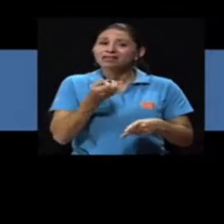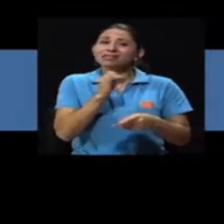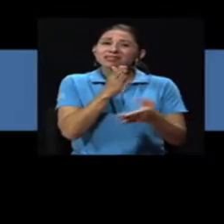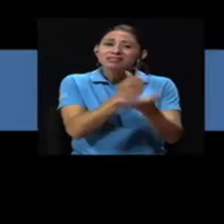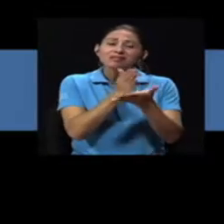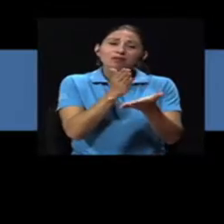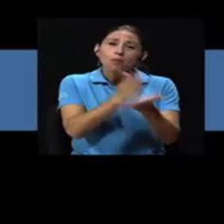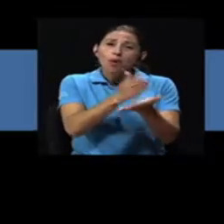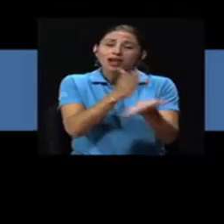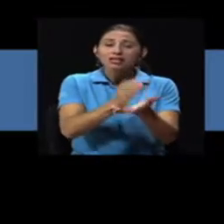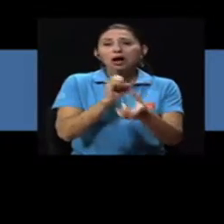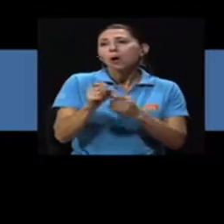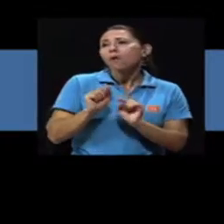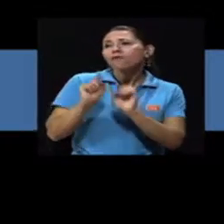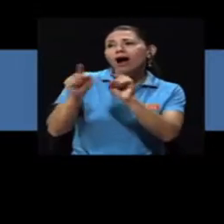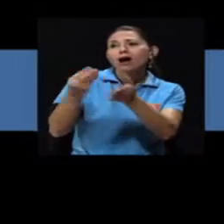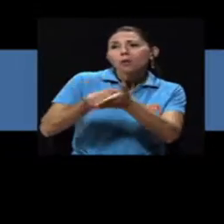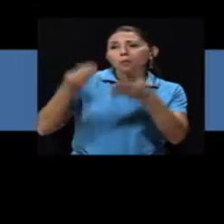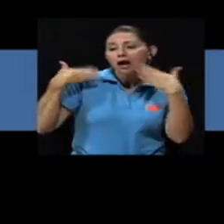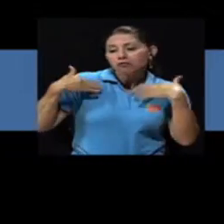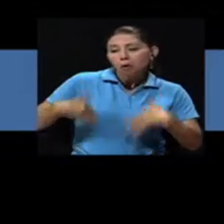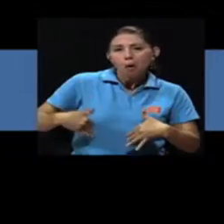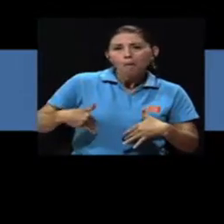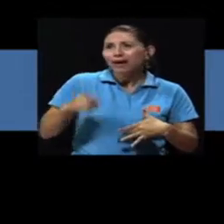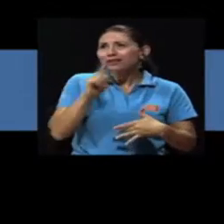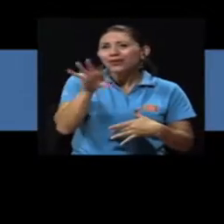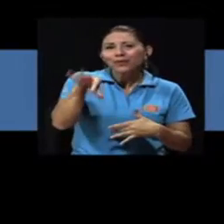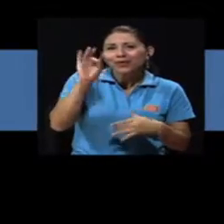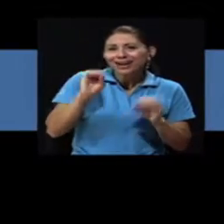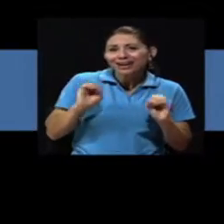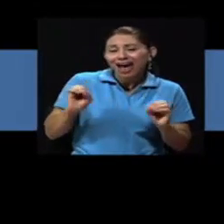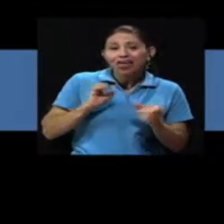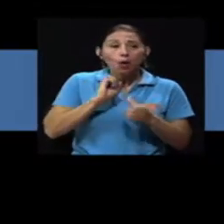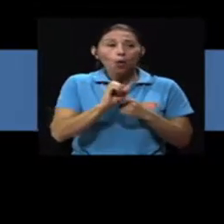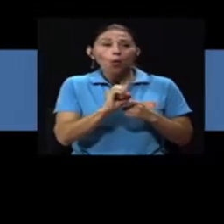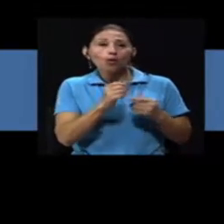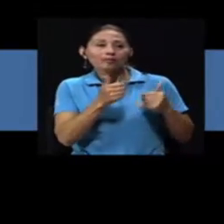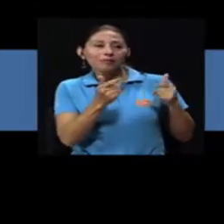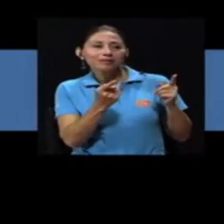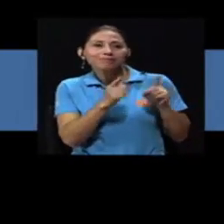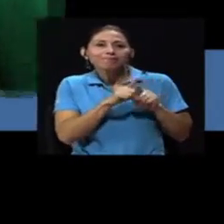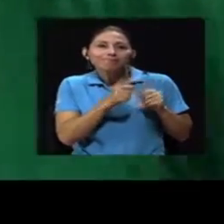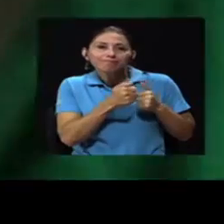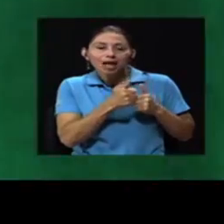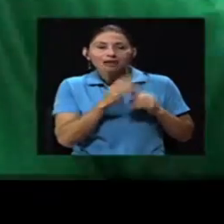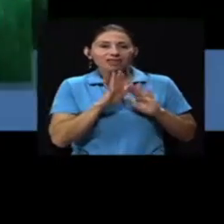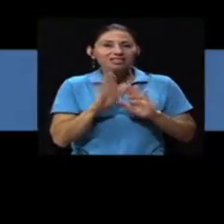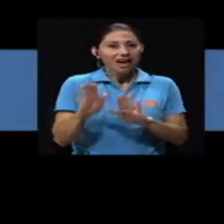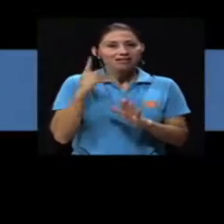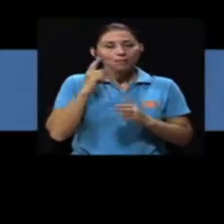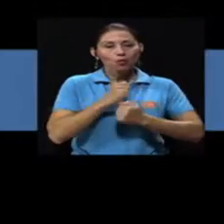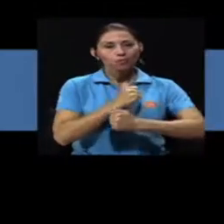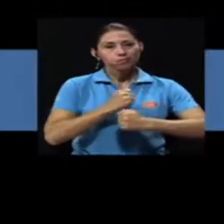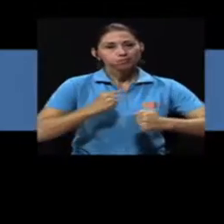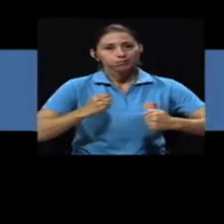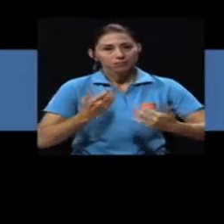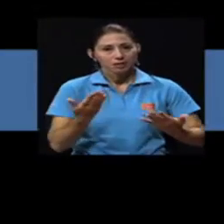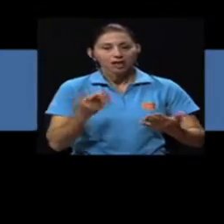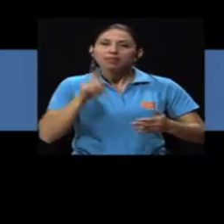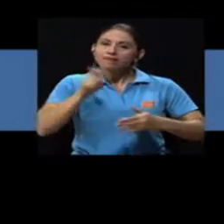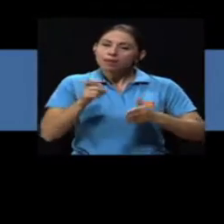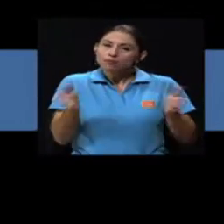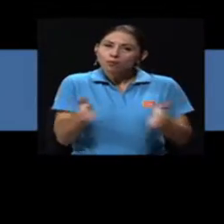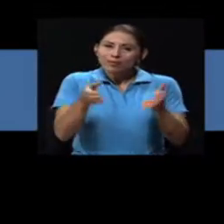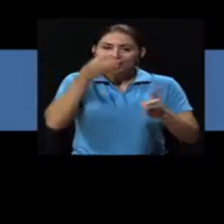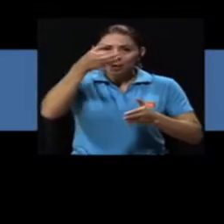molestan o cuando van a alguna tienda y no encuentran ropa o cuando alguna pareja los rechaza porque tienen sobrepeso, ¿verdad? Bueno, deberíamos de fomentar la cultura